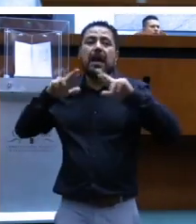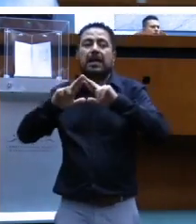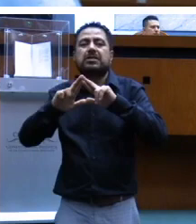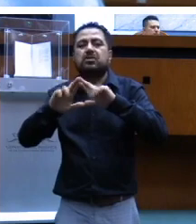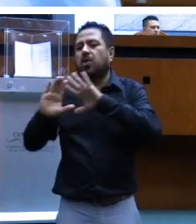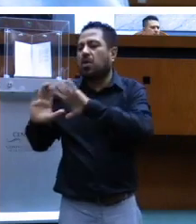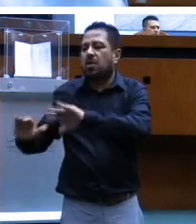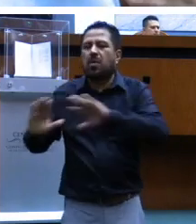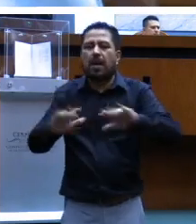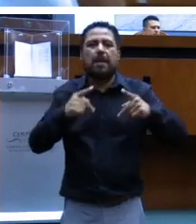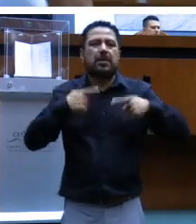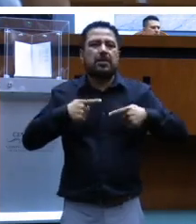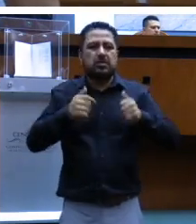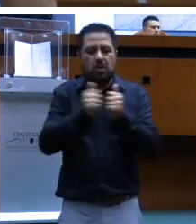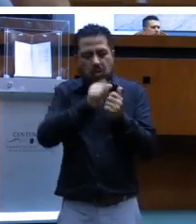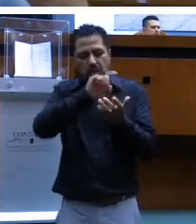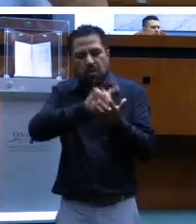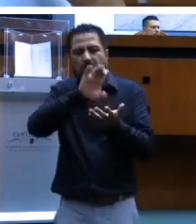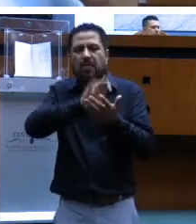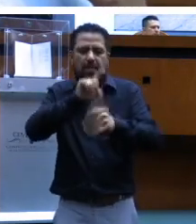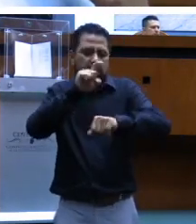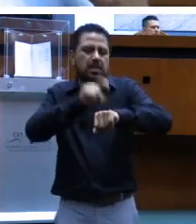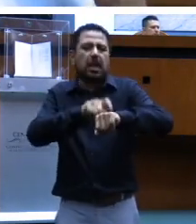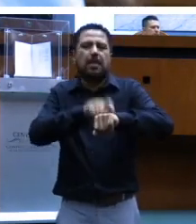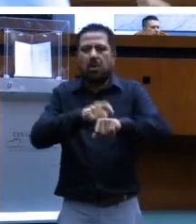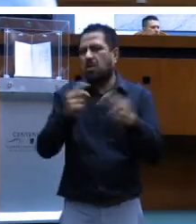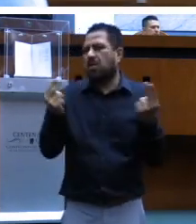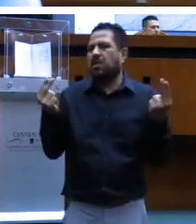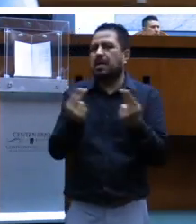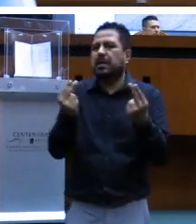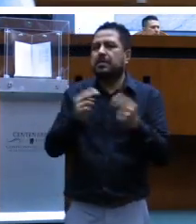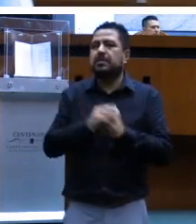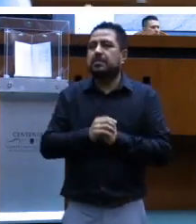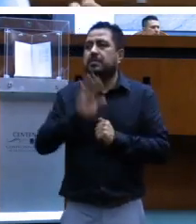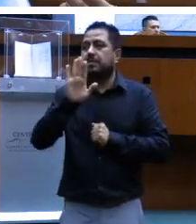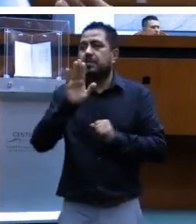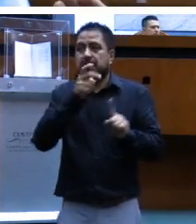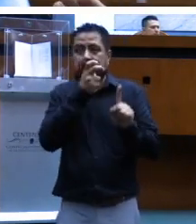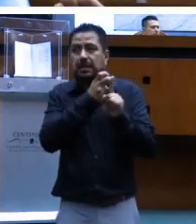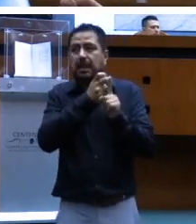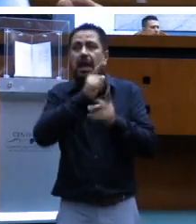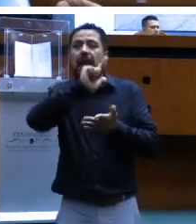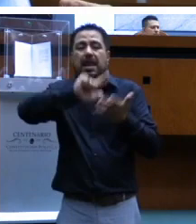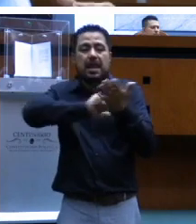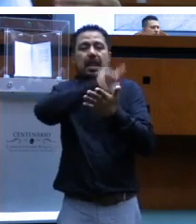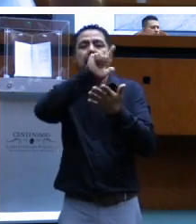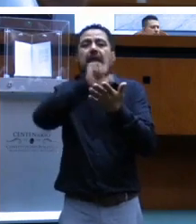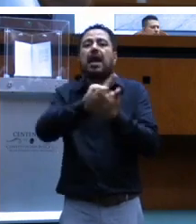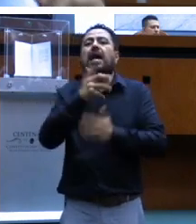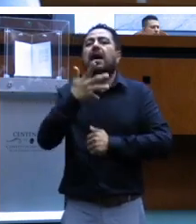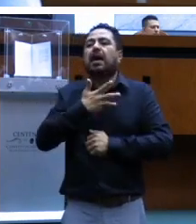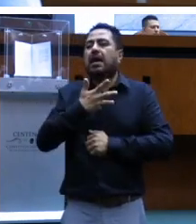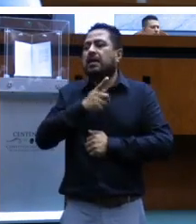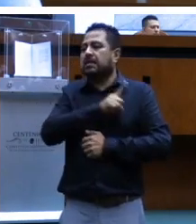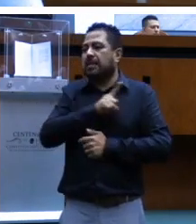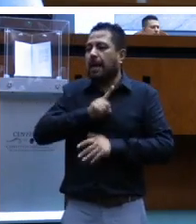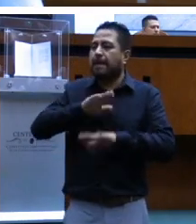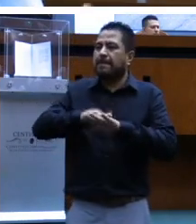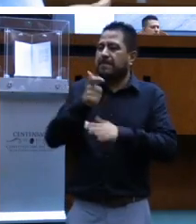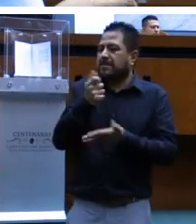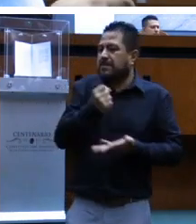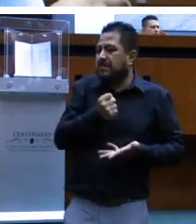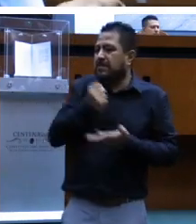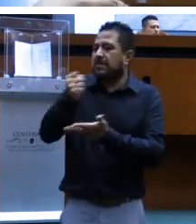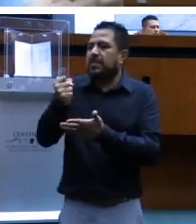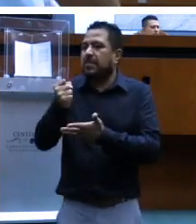personas con discapacidad, tiempo necesario. Y aquí está la ley, debería de esta ley, debería de tener presupuesto, sino